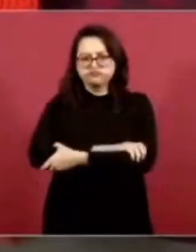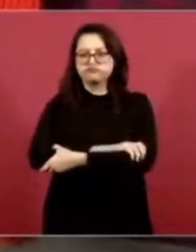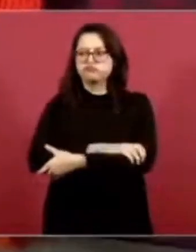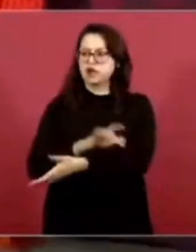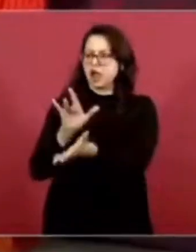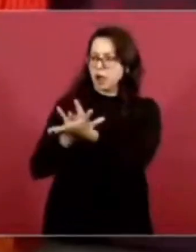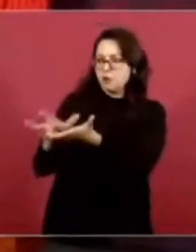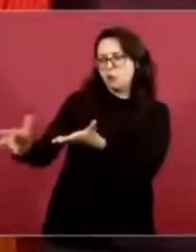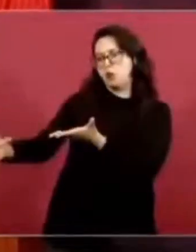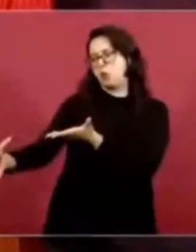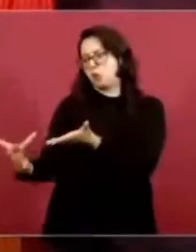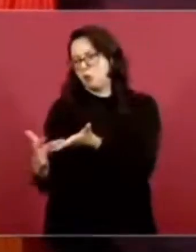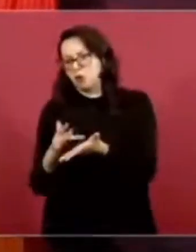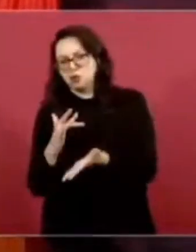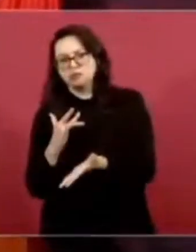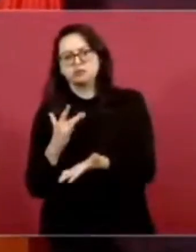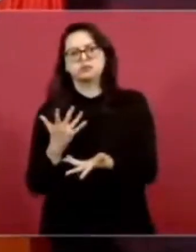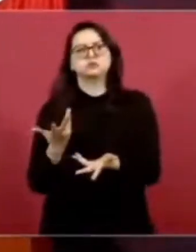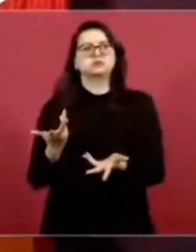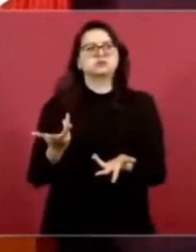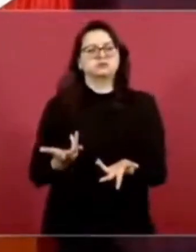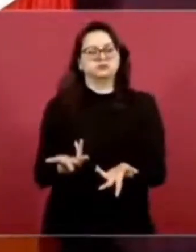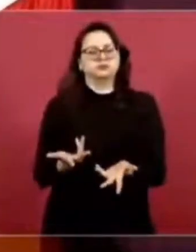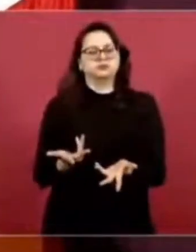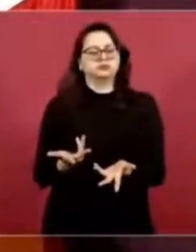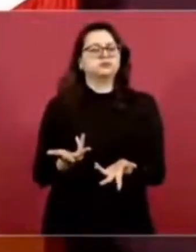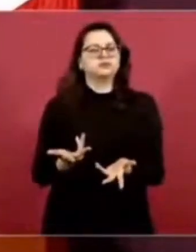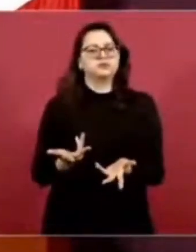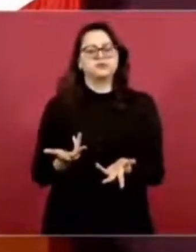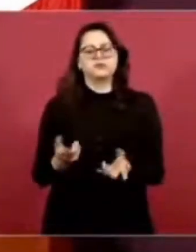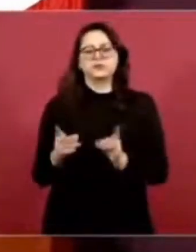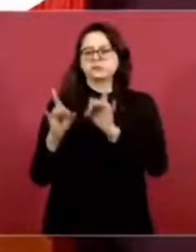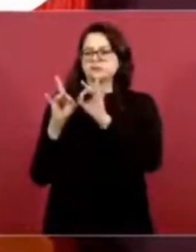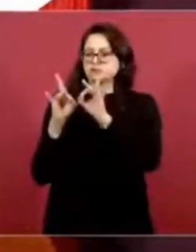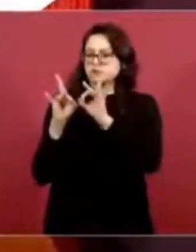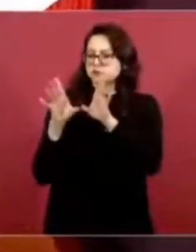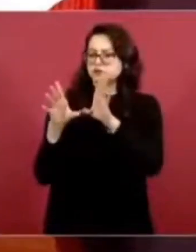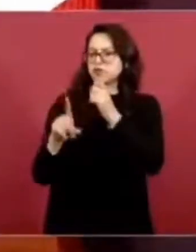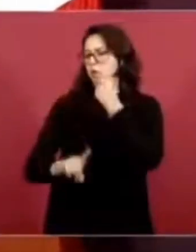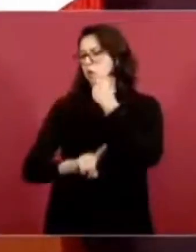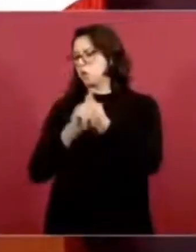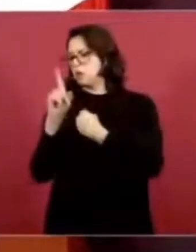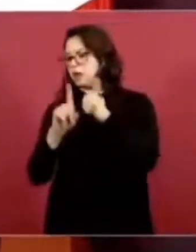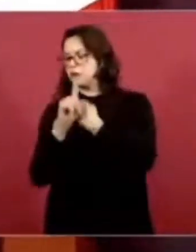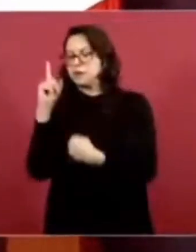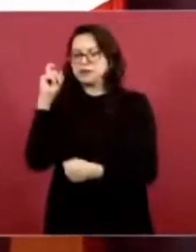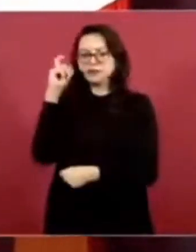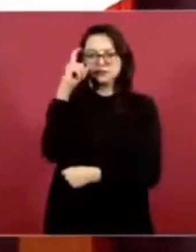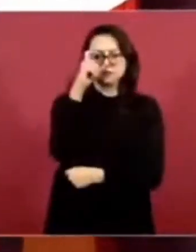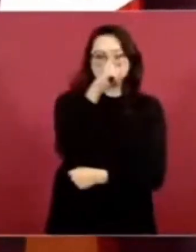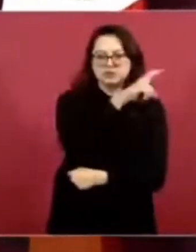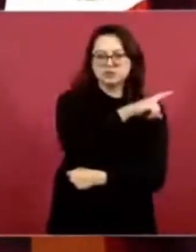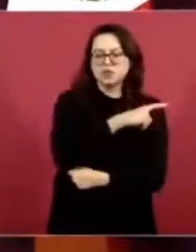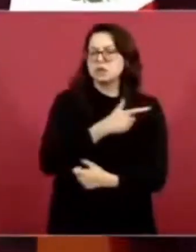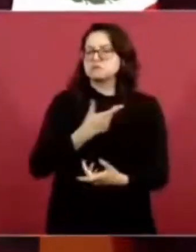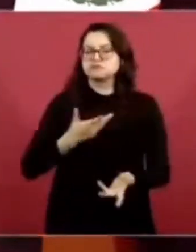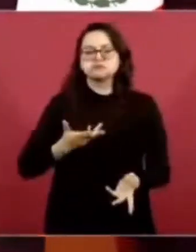en momentos muy difíciles, precisamente cuando